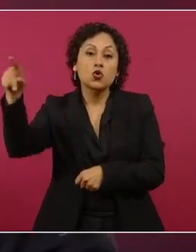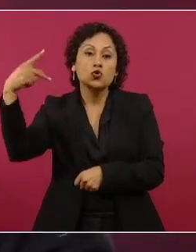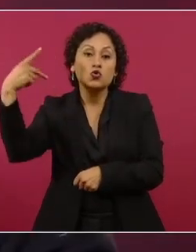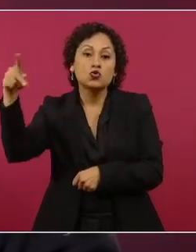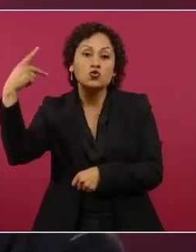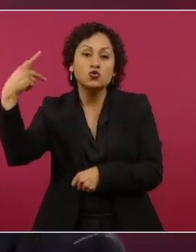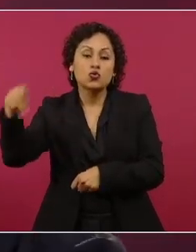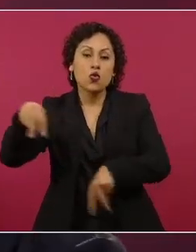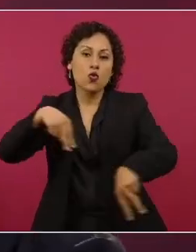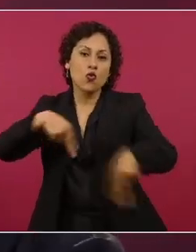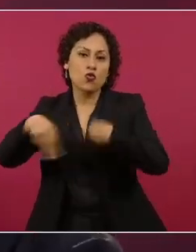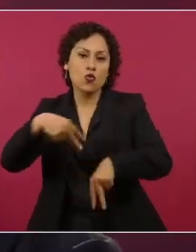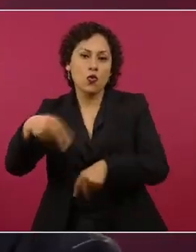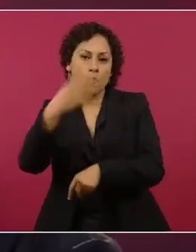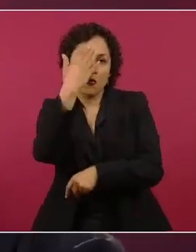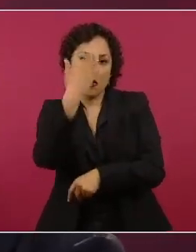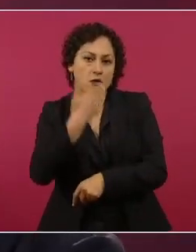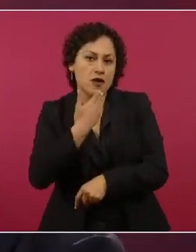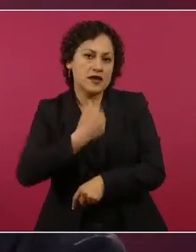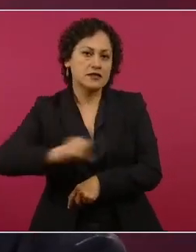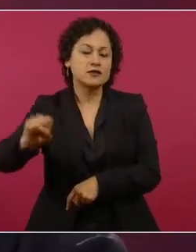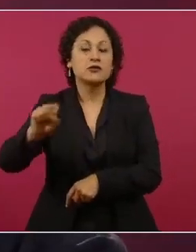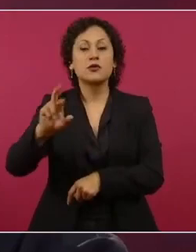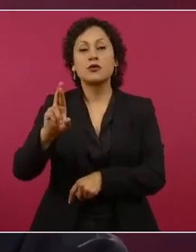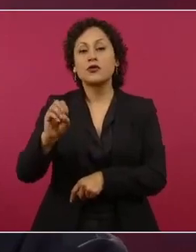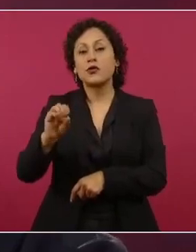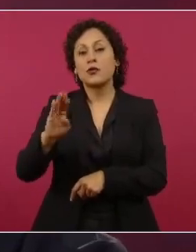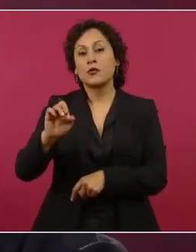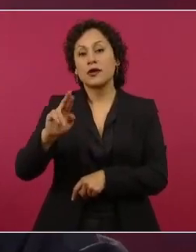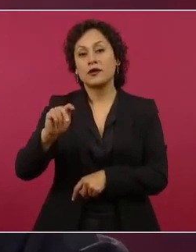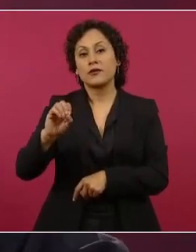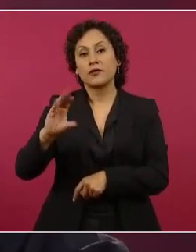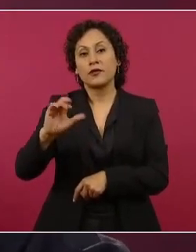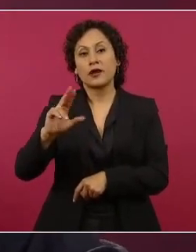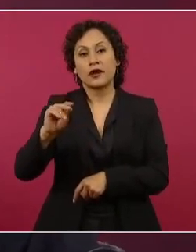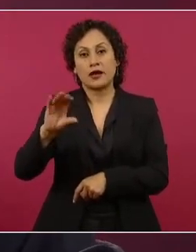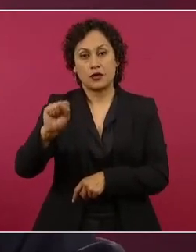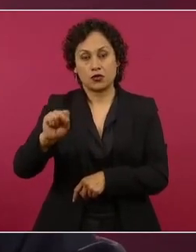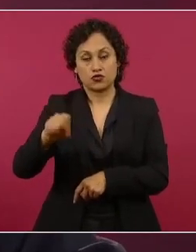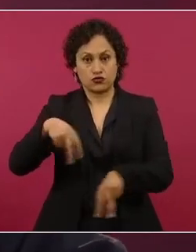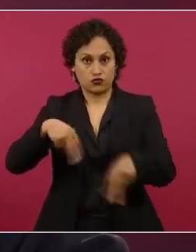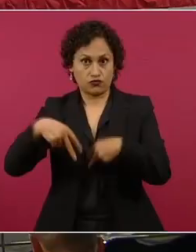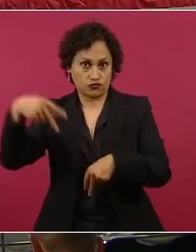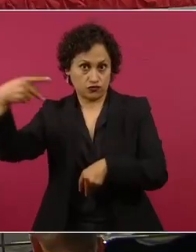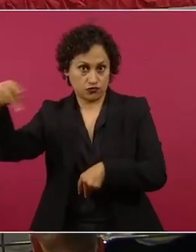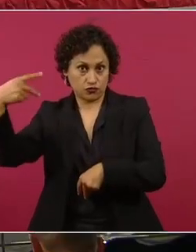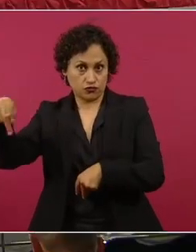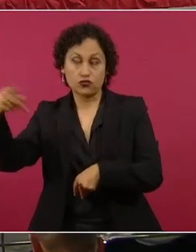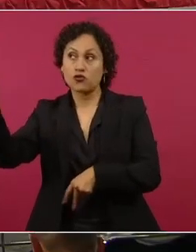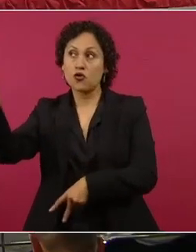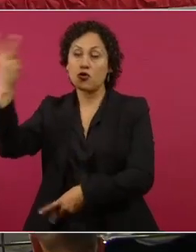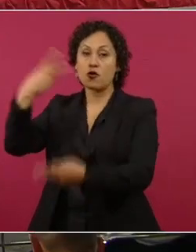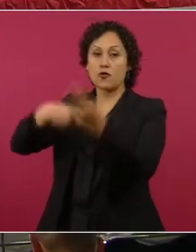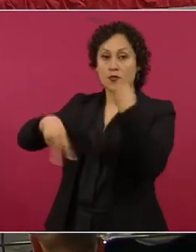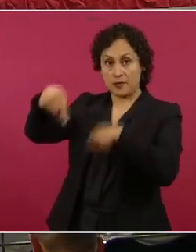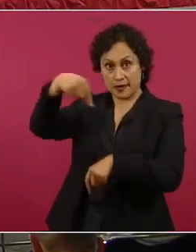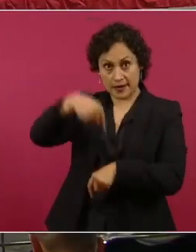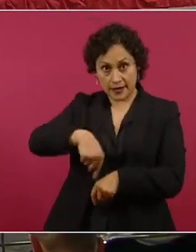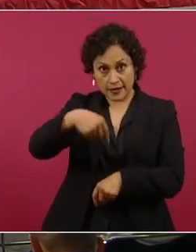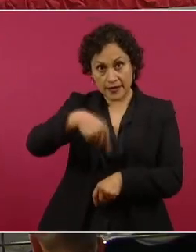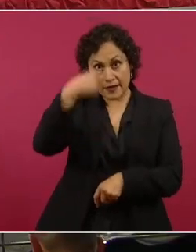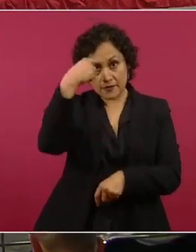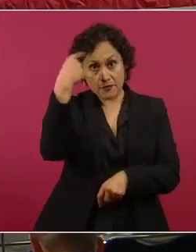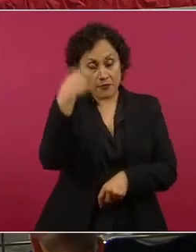Carlos, campeón del mundo, a que diera una clínica, pero los costos de traer a los